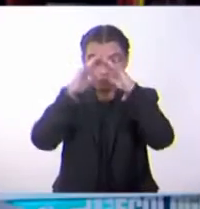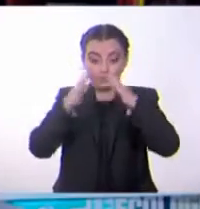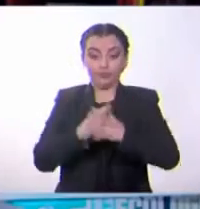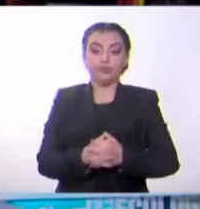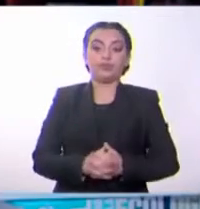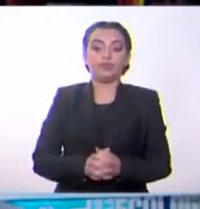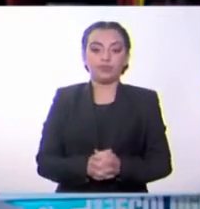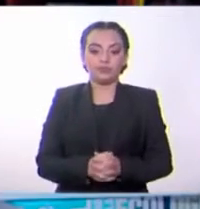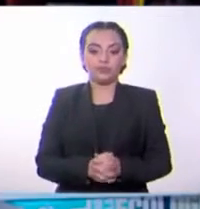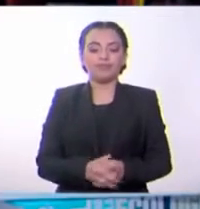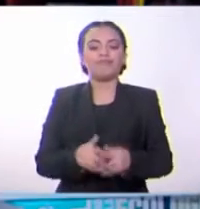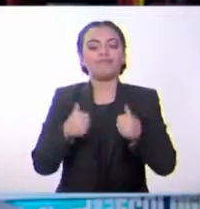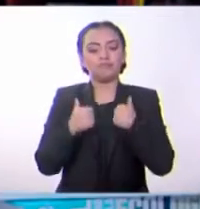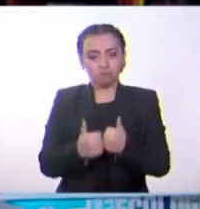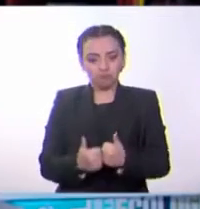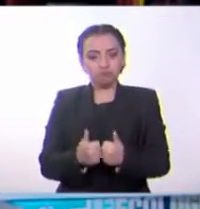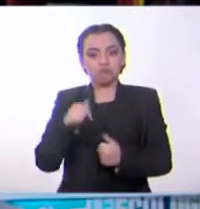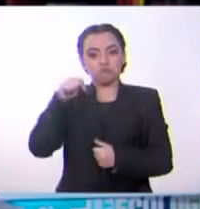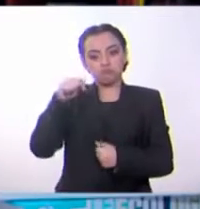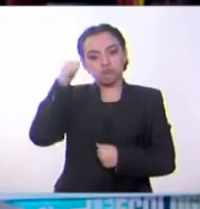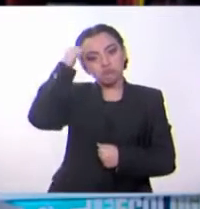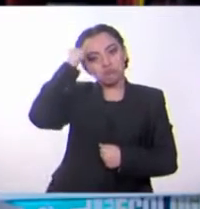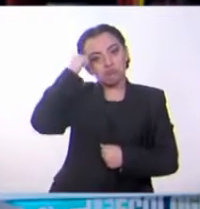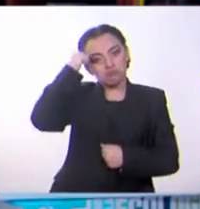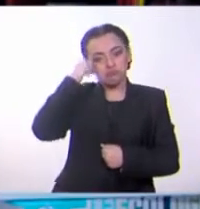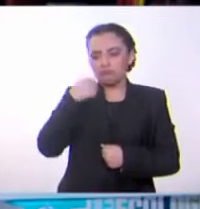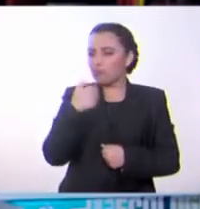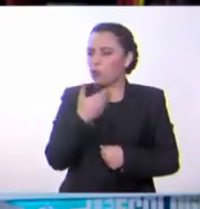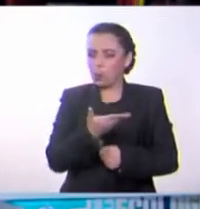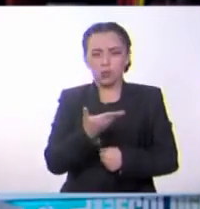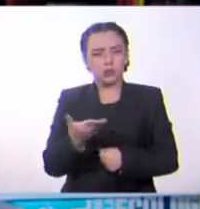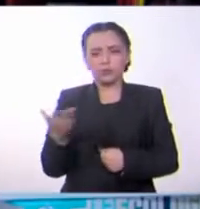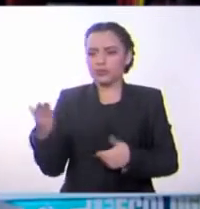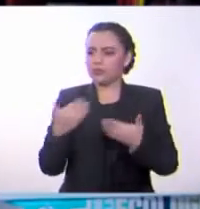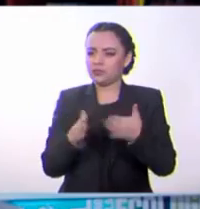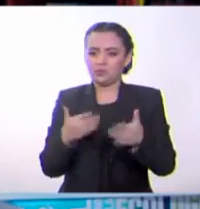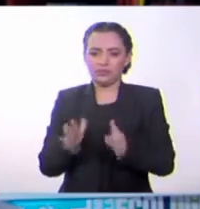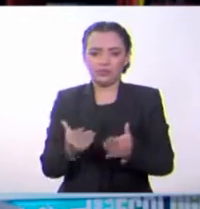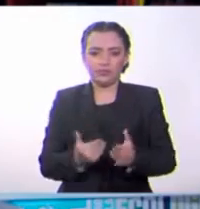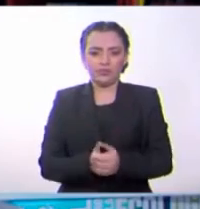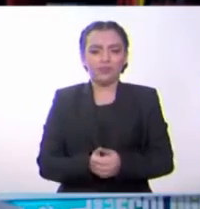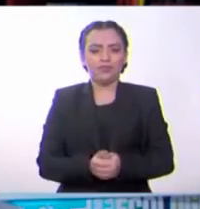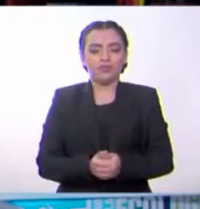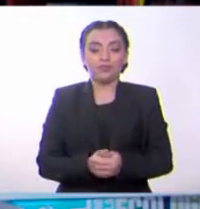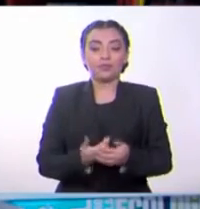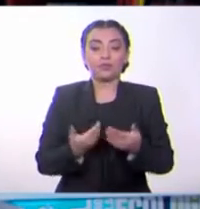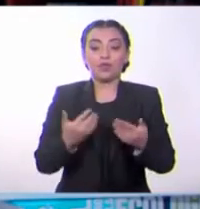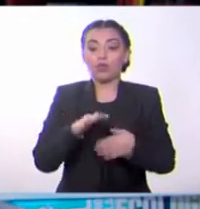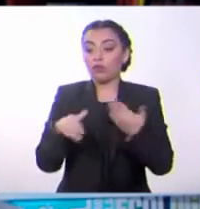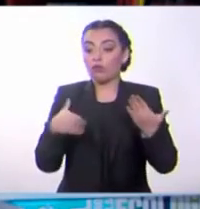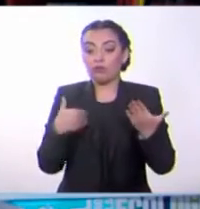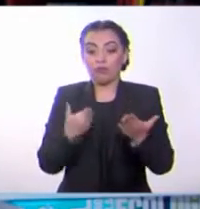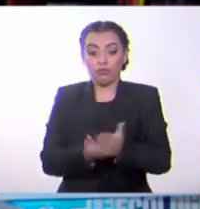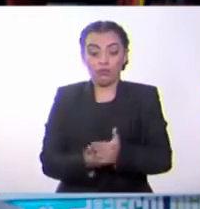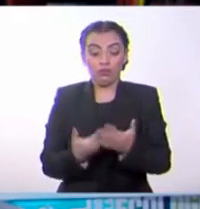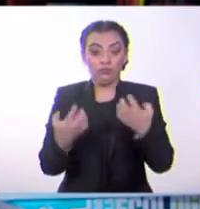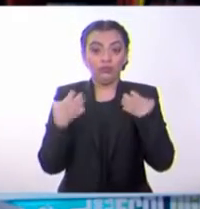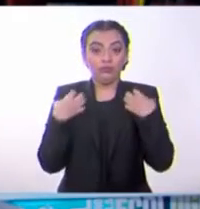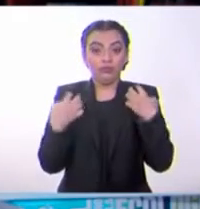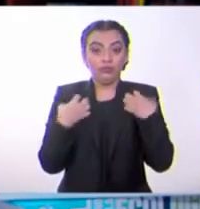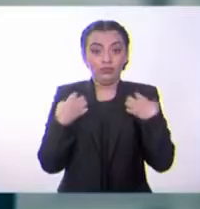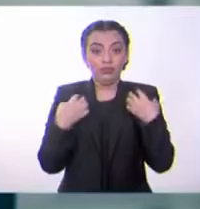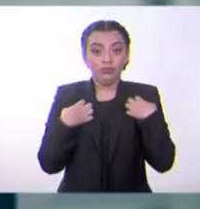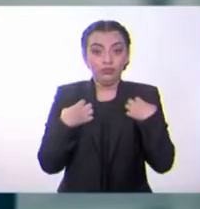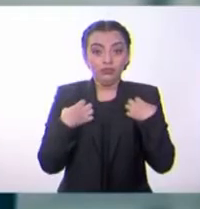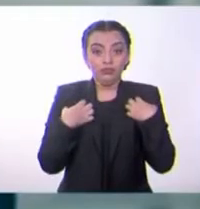Muy bien, hemos aprendido varias cosas. Entre ellas es que todos los seres vivos se desarrollan y crecen, pero lo hacen